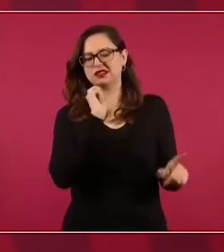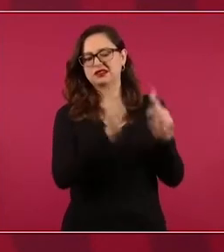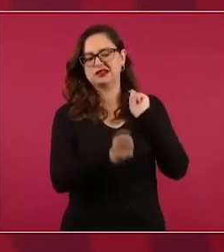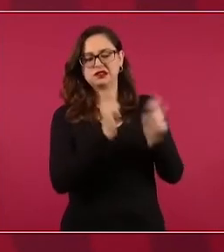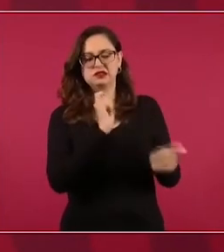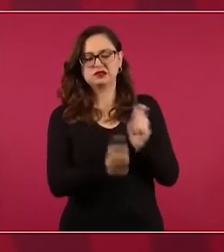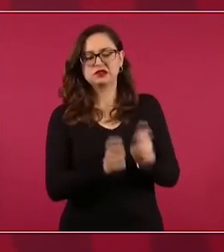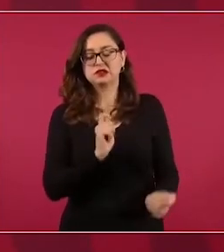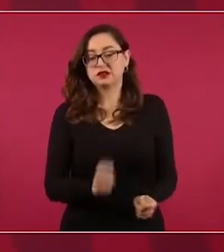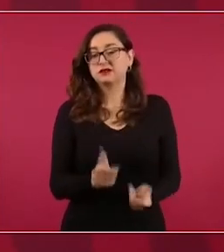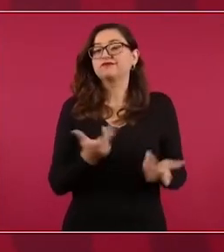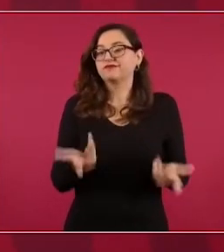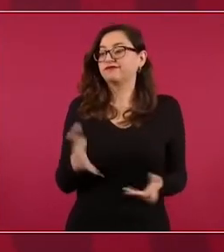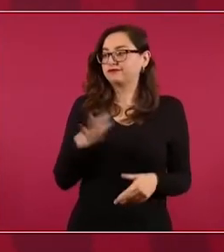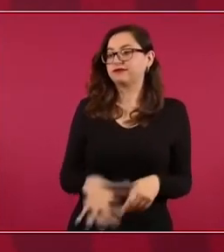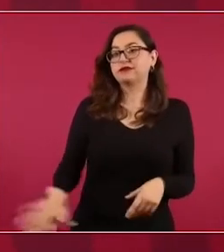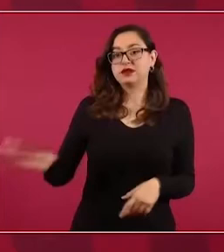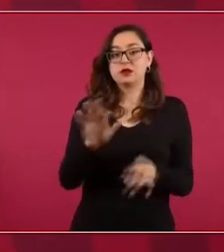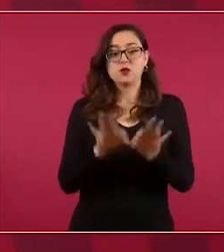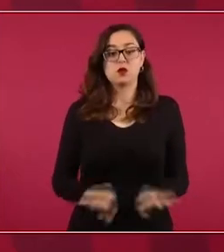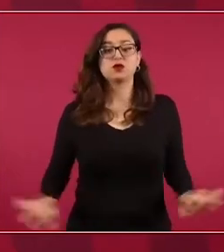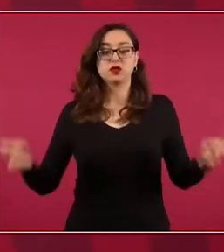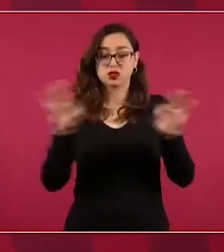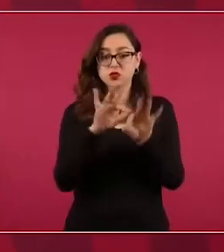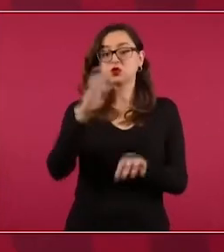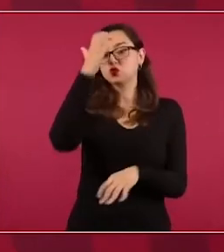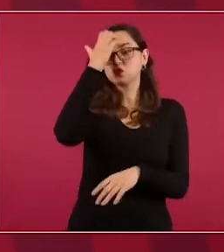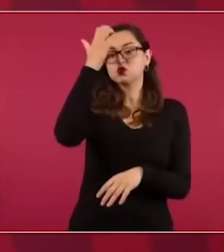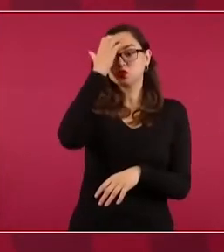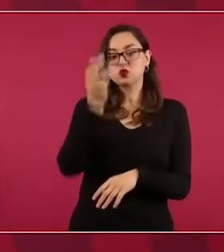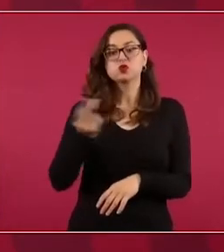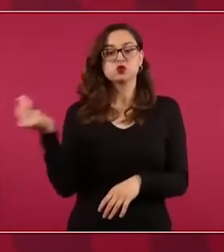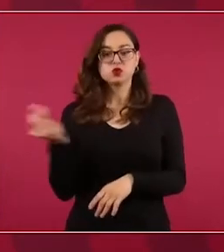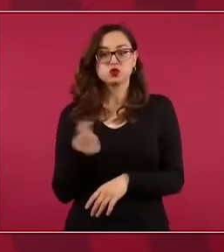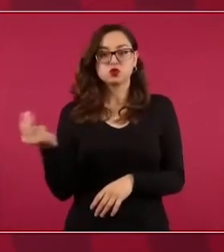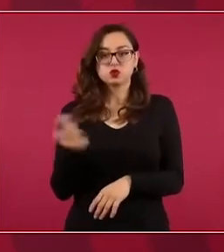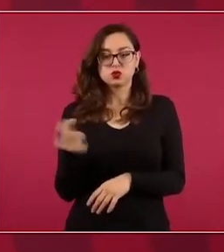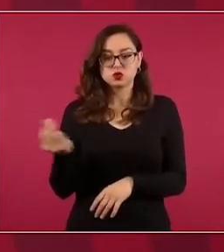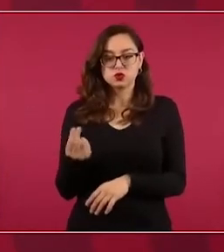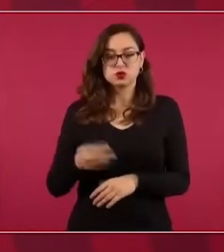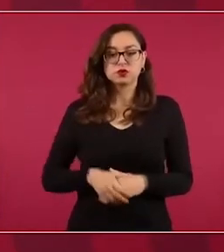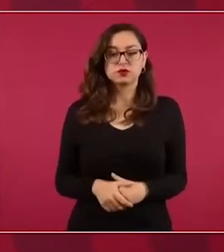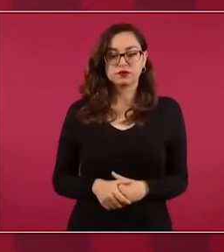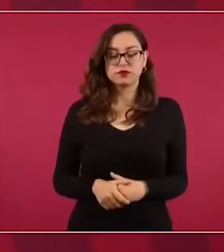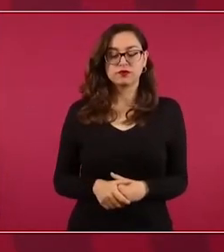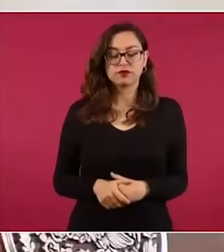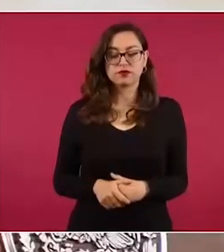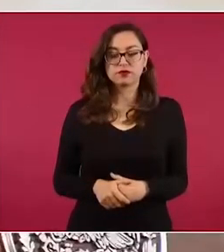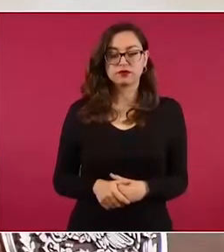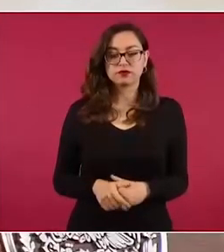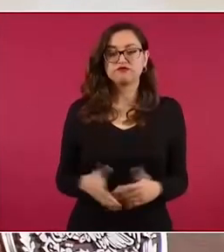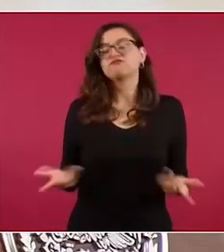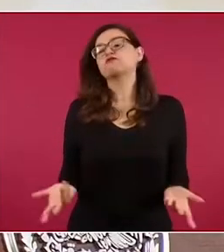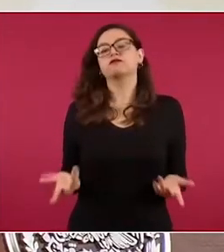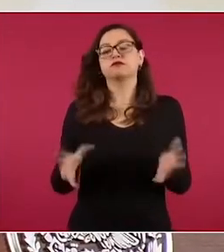De acuerdo a la Constitución, la política exterior